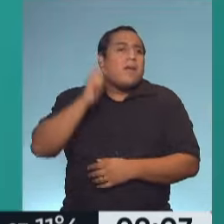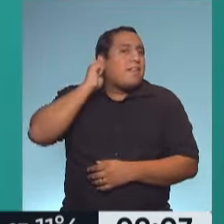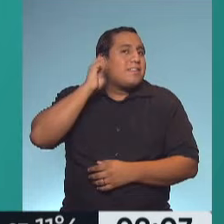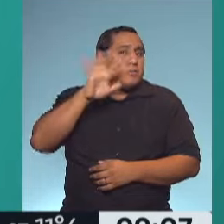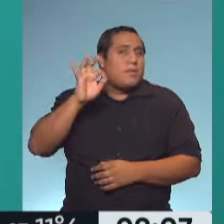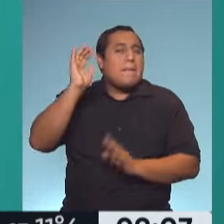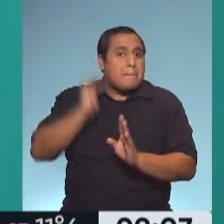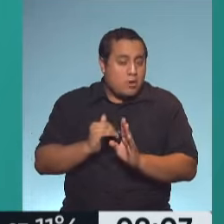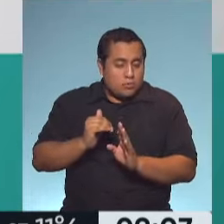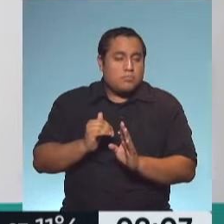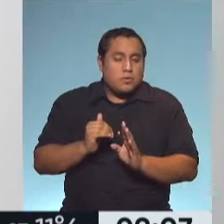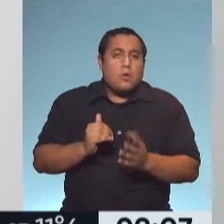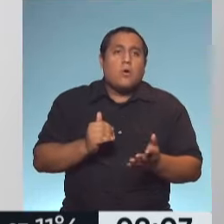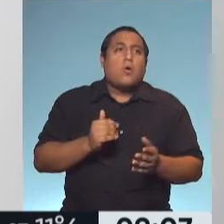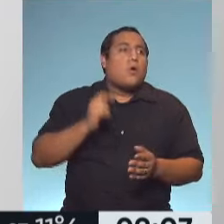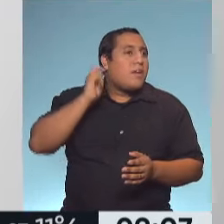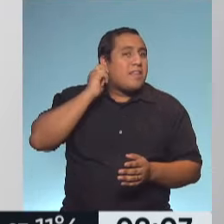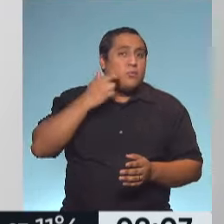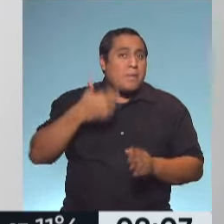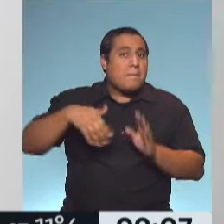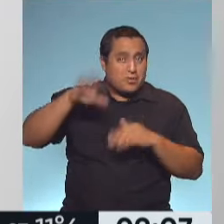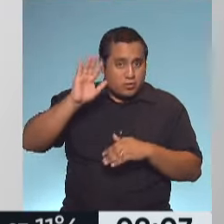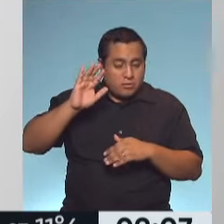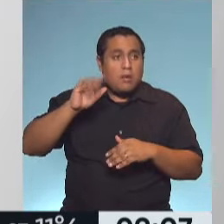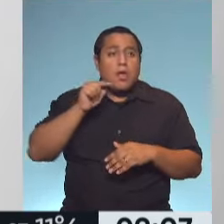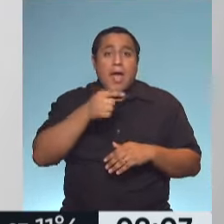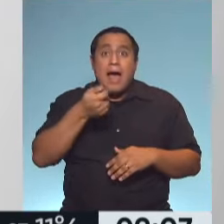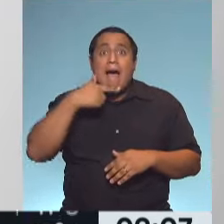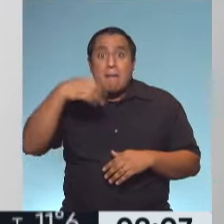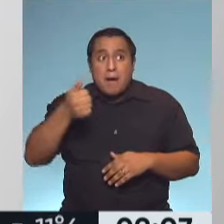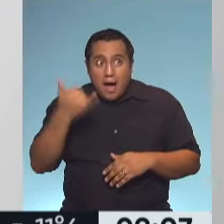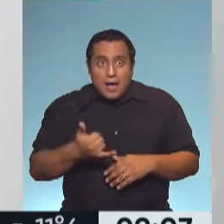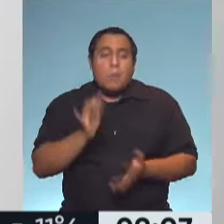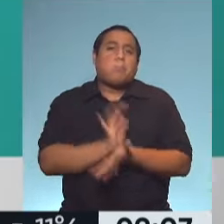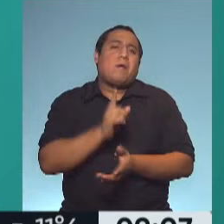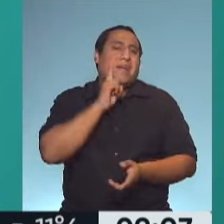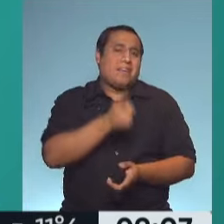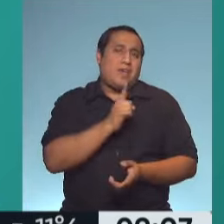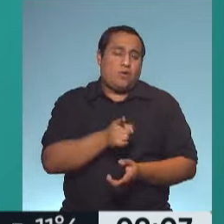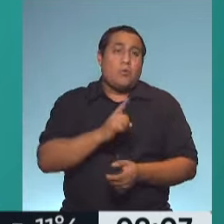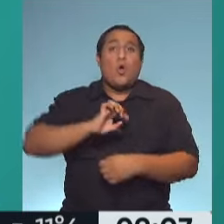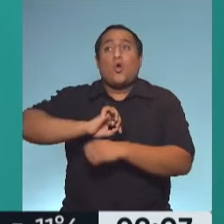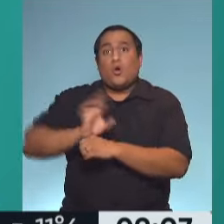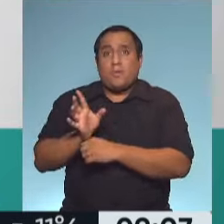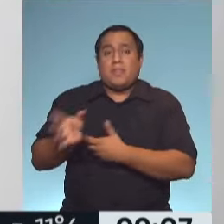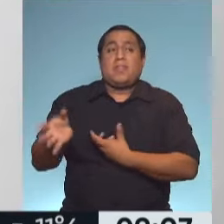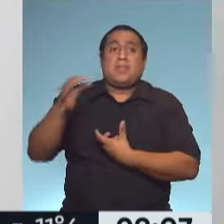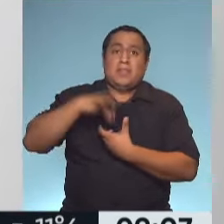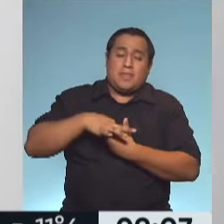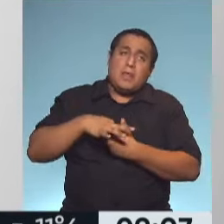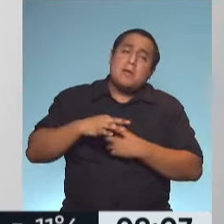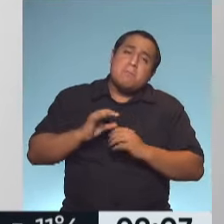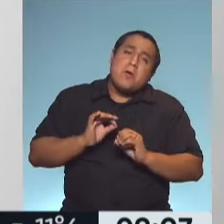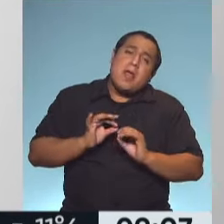y mayores de 19 años, como un factor de riesgo para padecer un COVID moderado o severo.